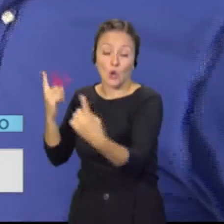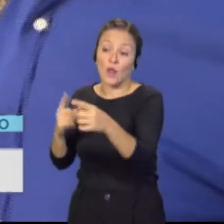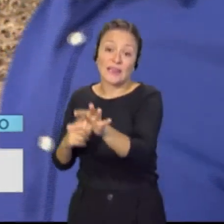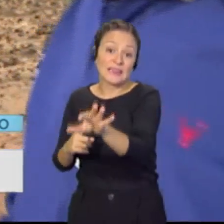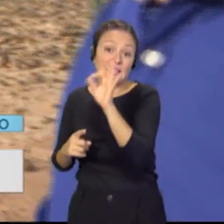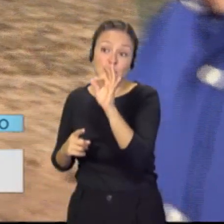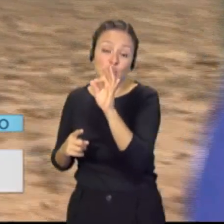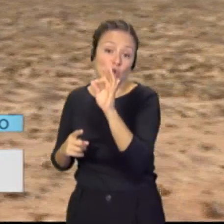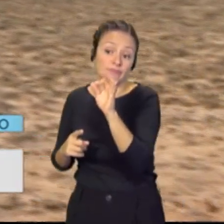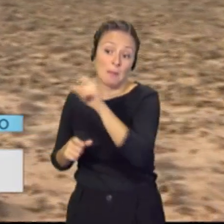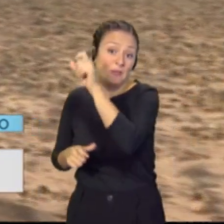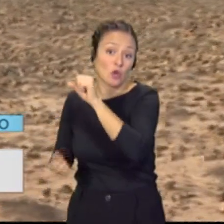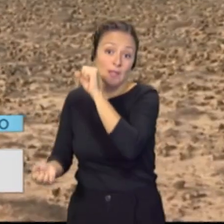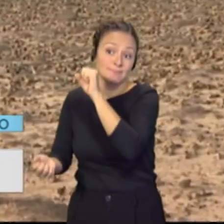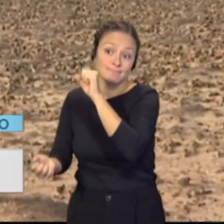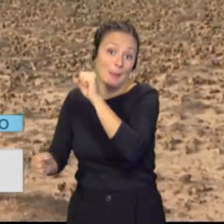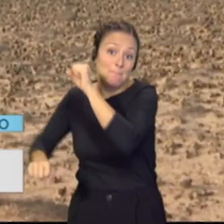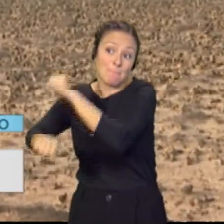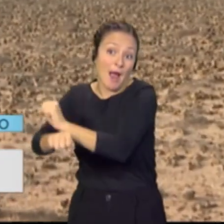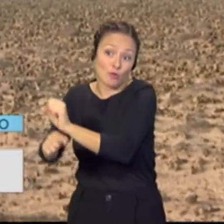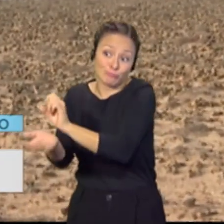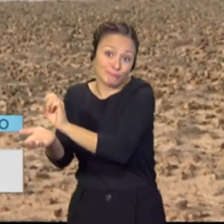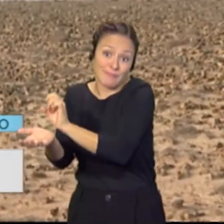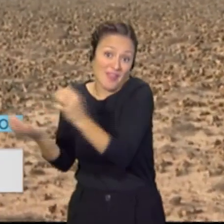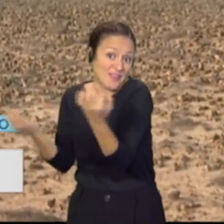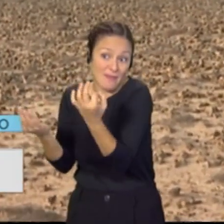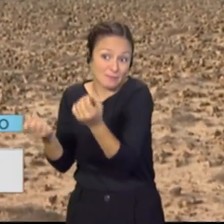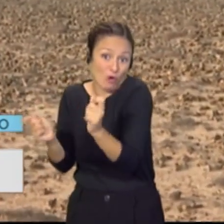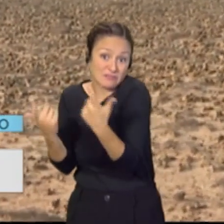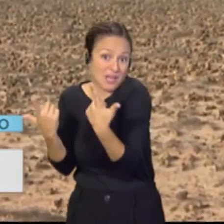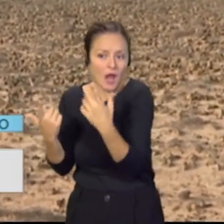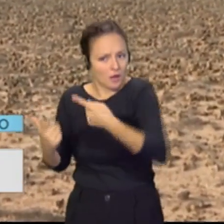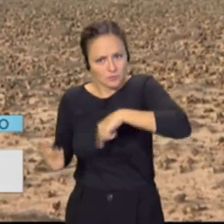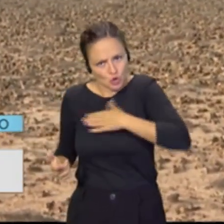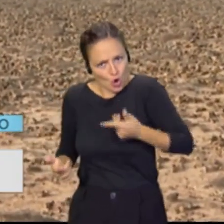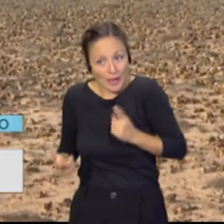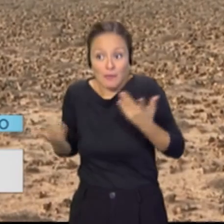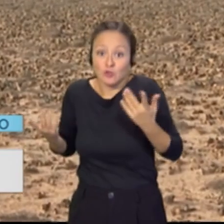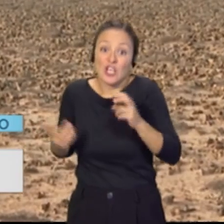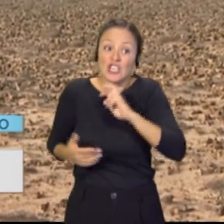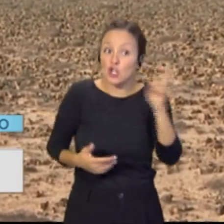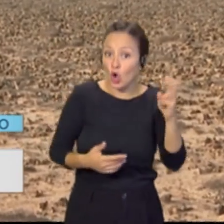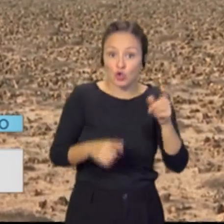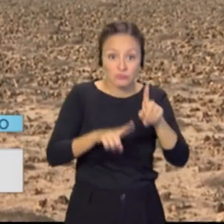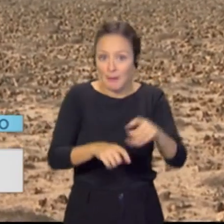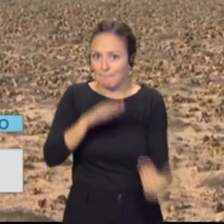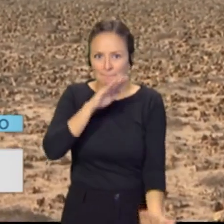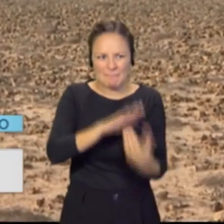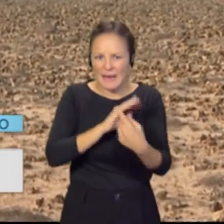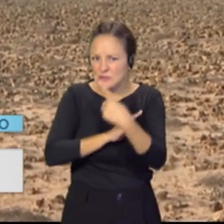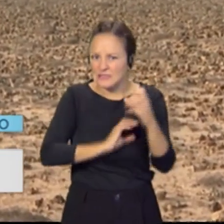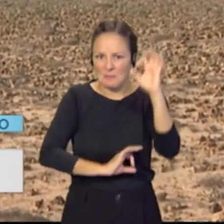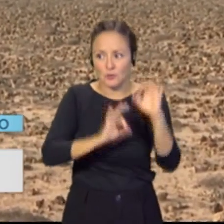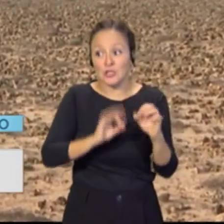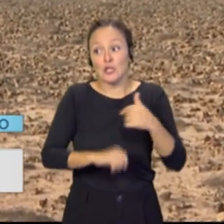gusta a nadie, de parar gente. Otros directamente han parado total la actividad y yo en mi caso pues está